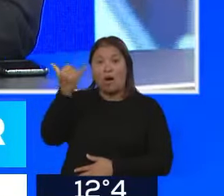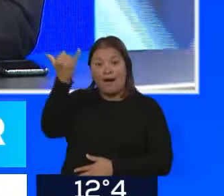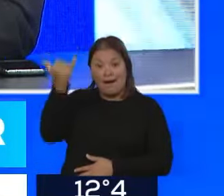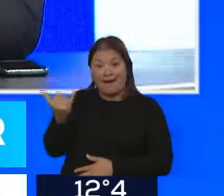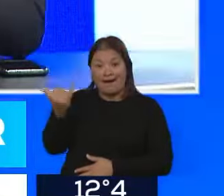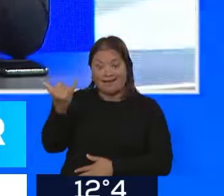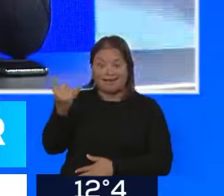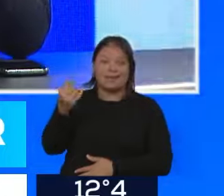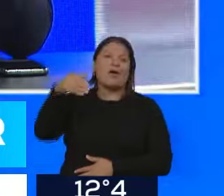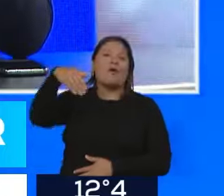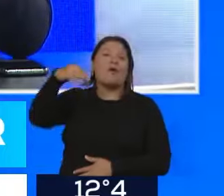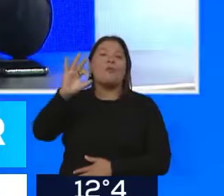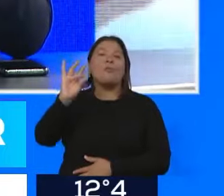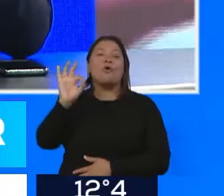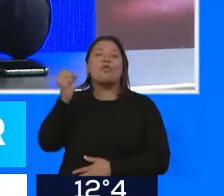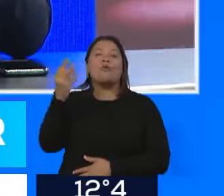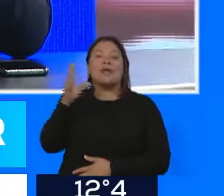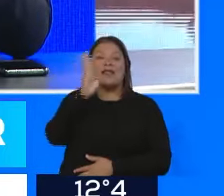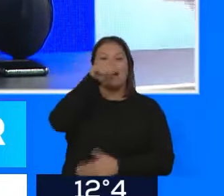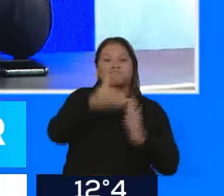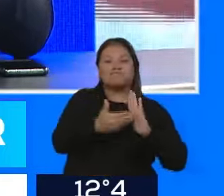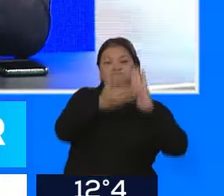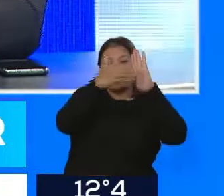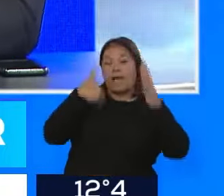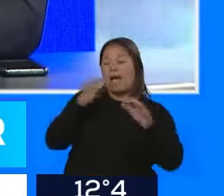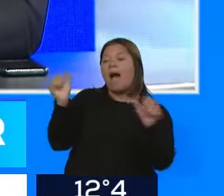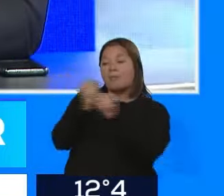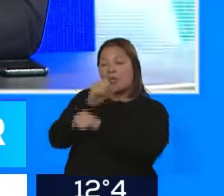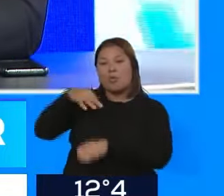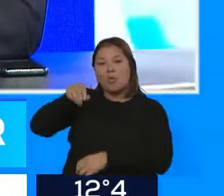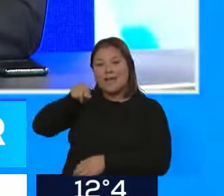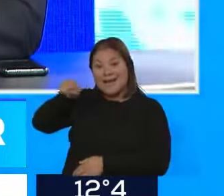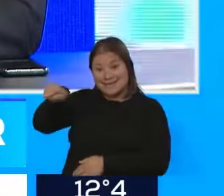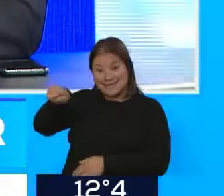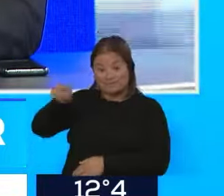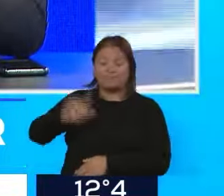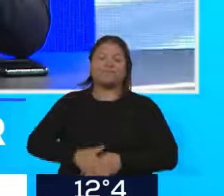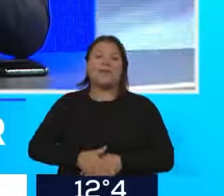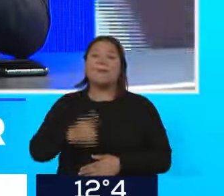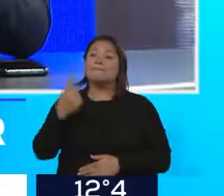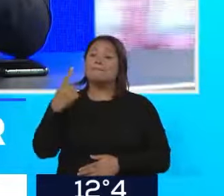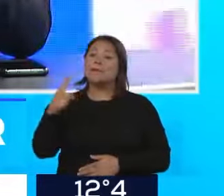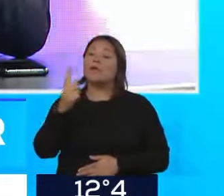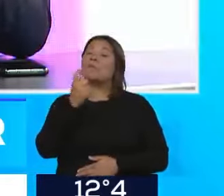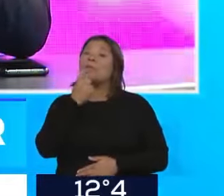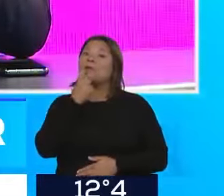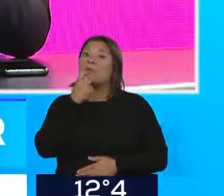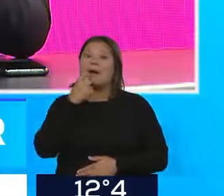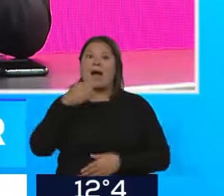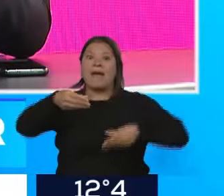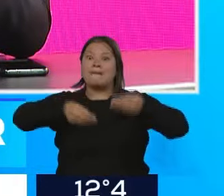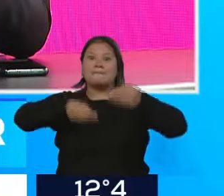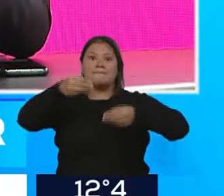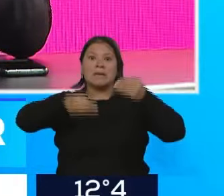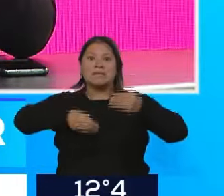por el Banco Central de la República Argentina. Ahora sucede que cuando vos querés pagarle a la empresa más importante a través de su sistema QR, no